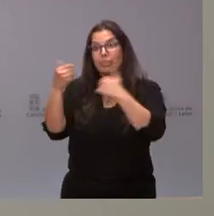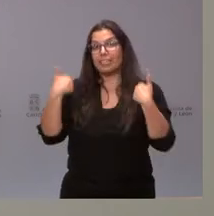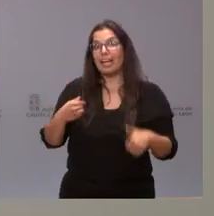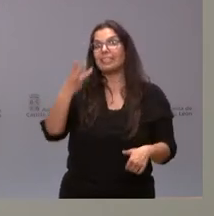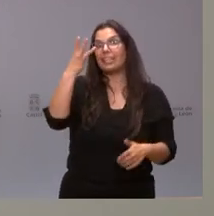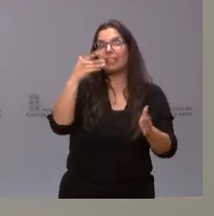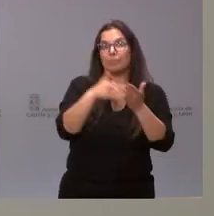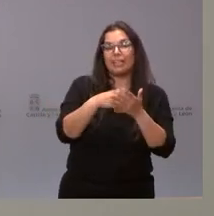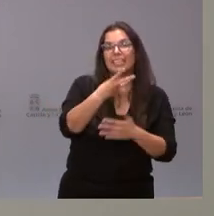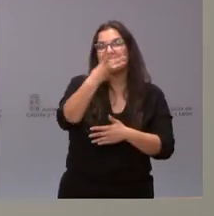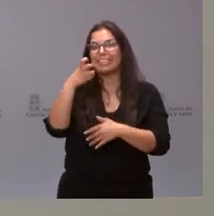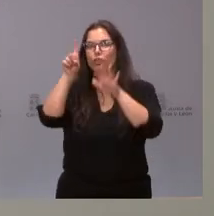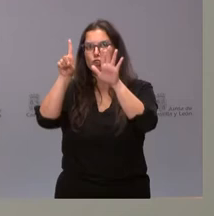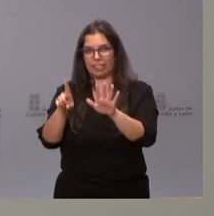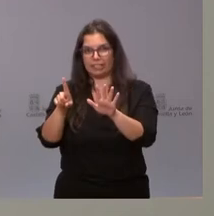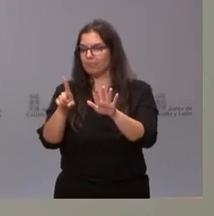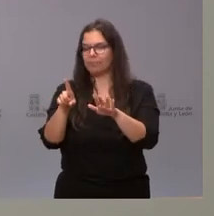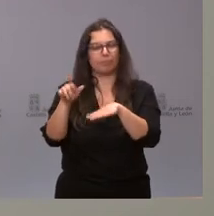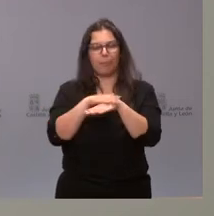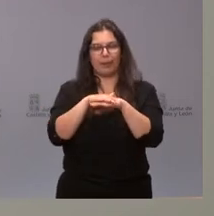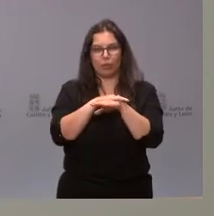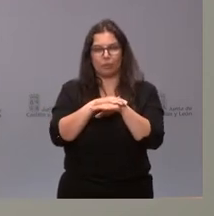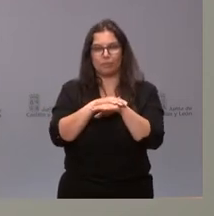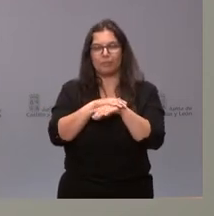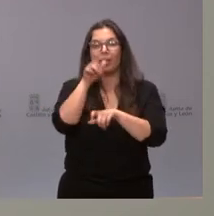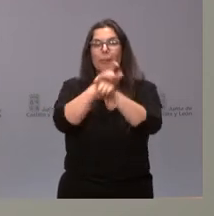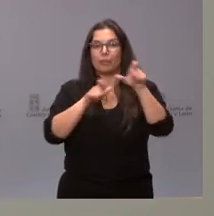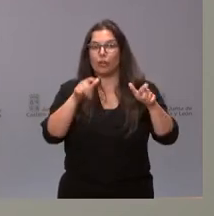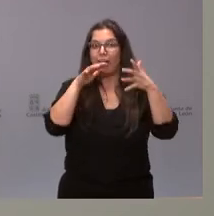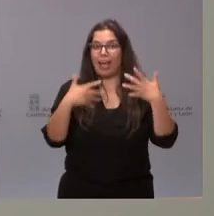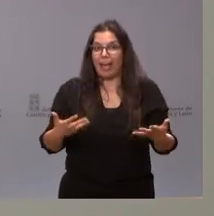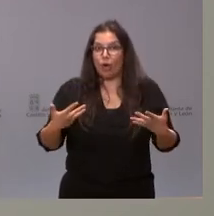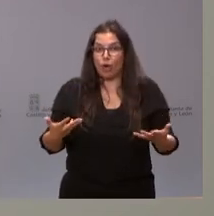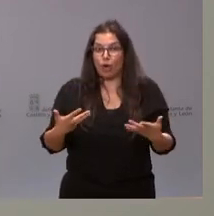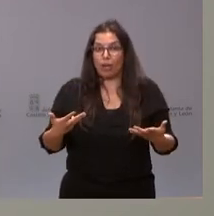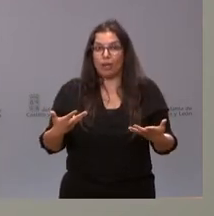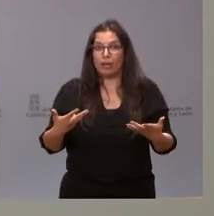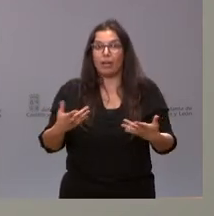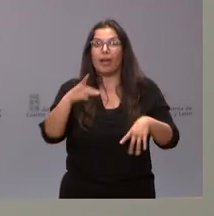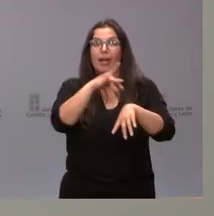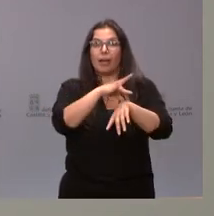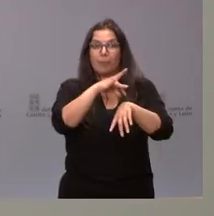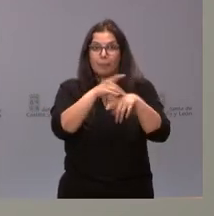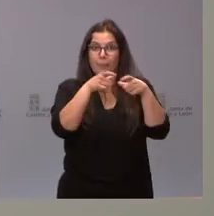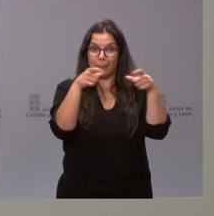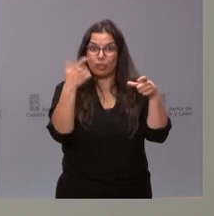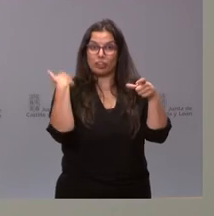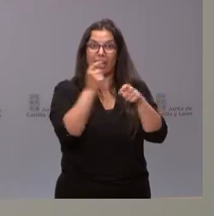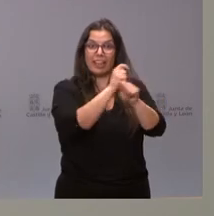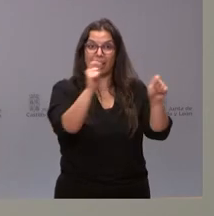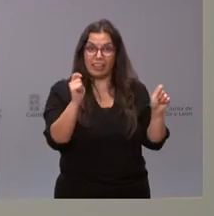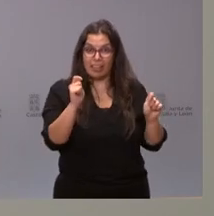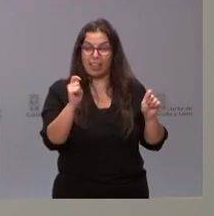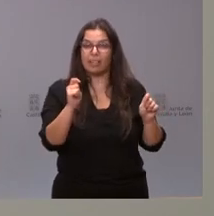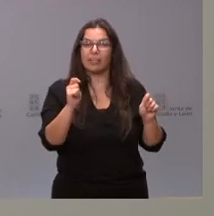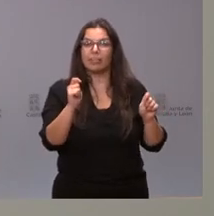3.306. Perdón, el número de personas que están en este momento en asistencia sanitaria, que tienen tarjeta sanitaria procedentes